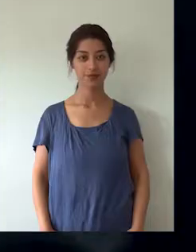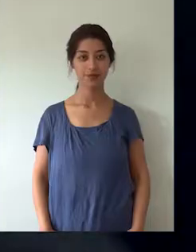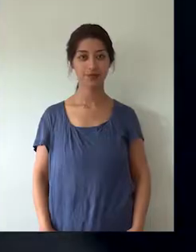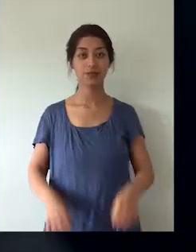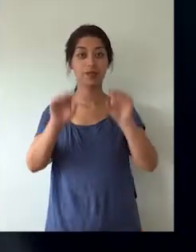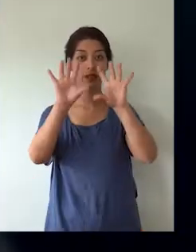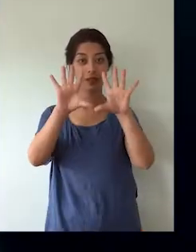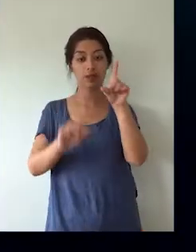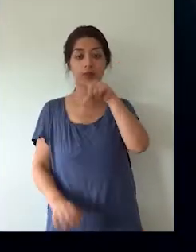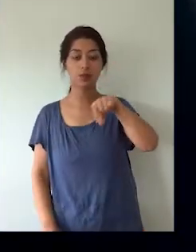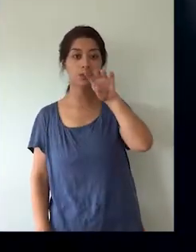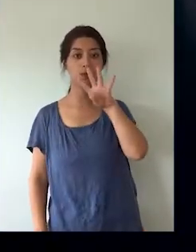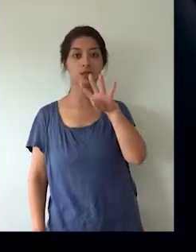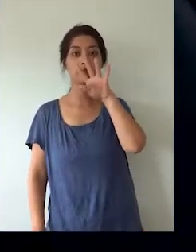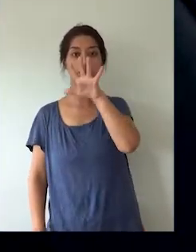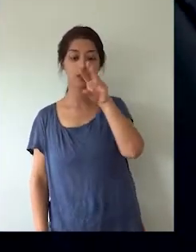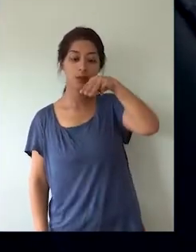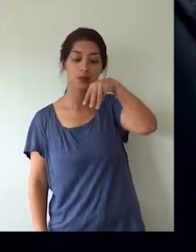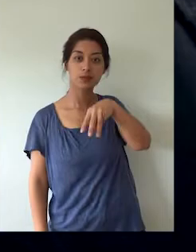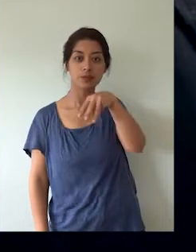¿10,45 milímetros?